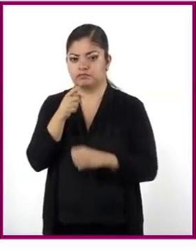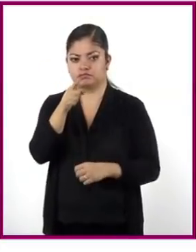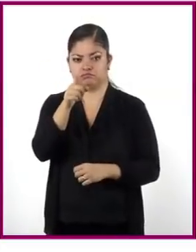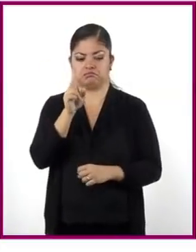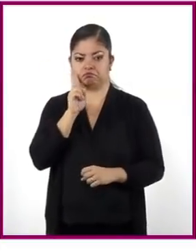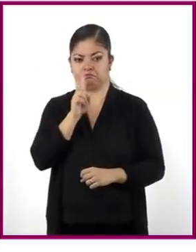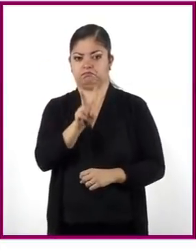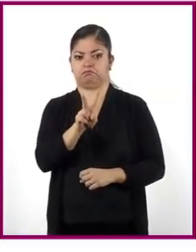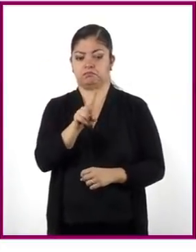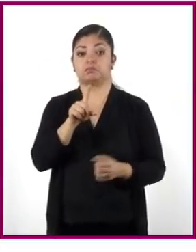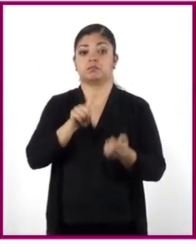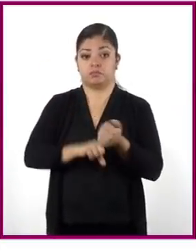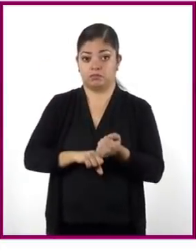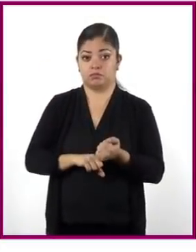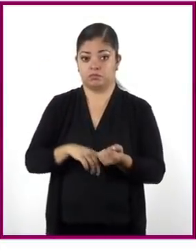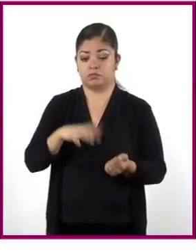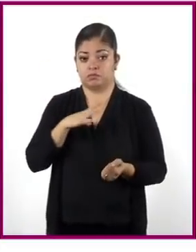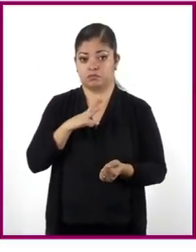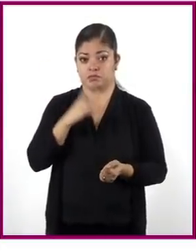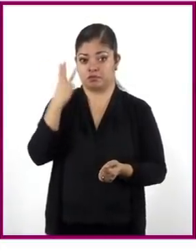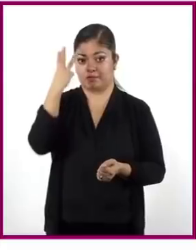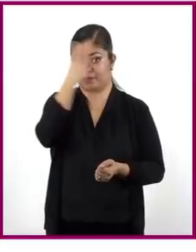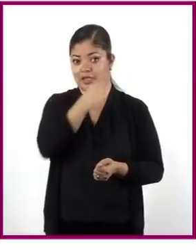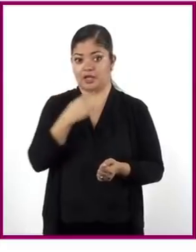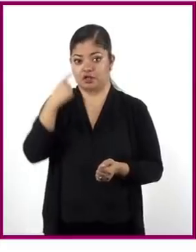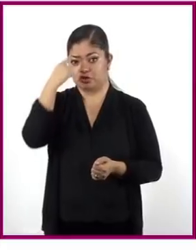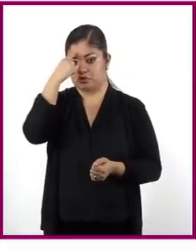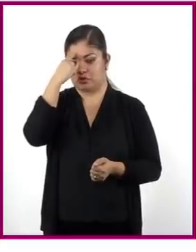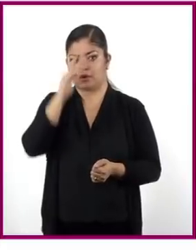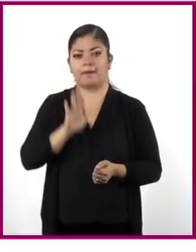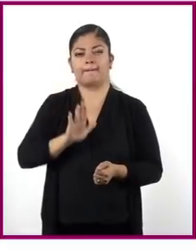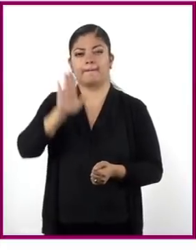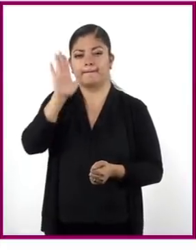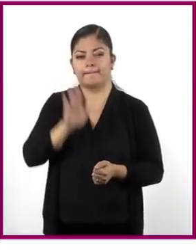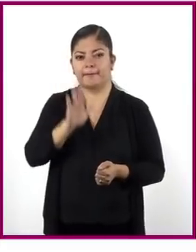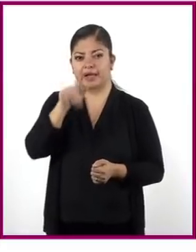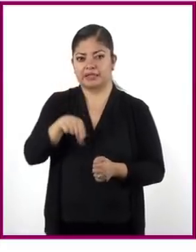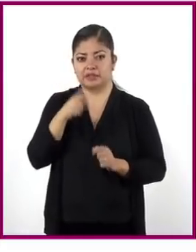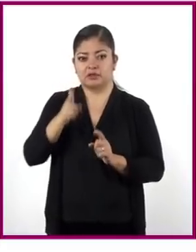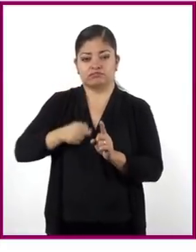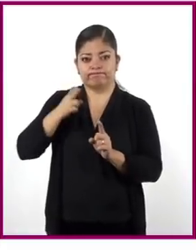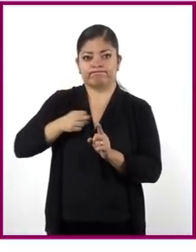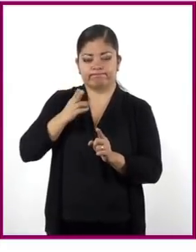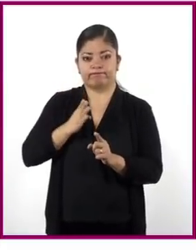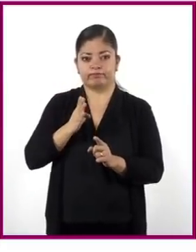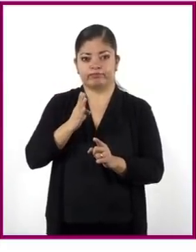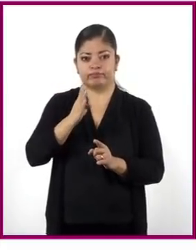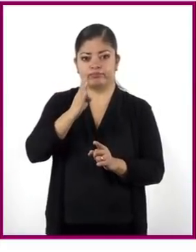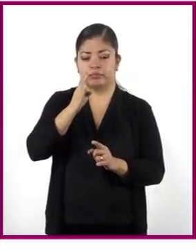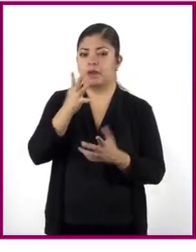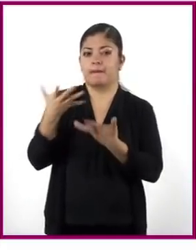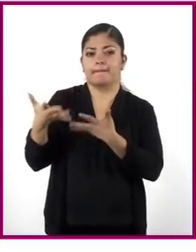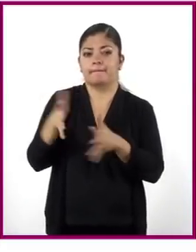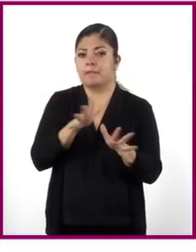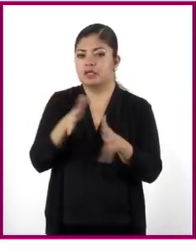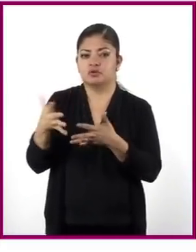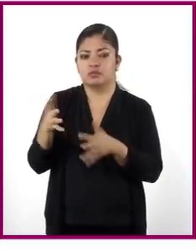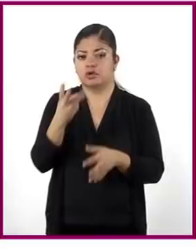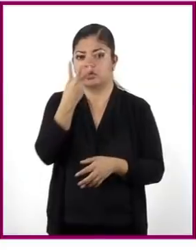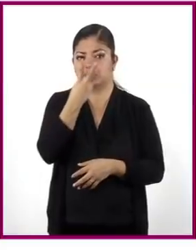vista, vemos que en 3 horas parece que el recorrido del tren ha sido de alrededor